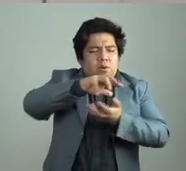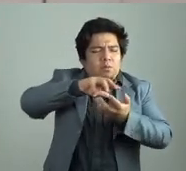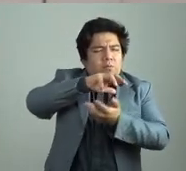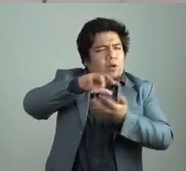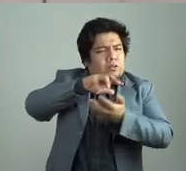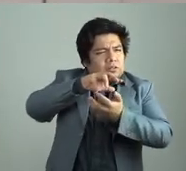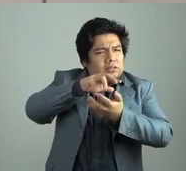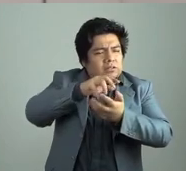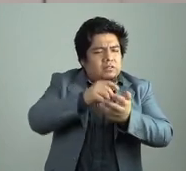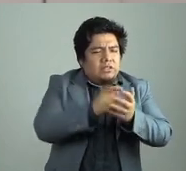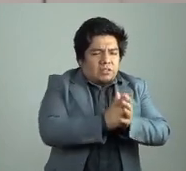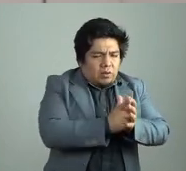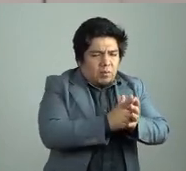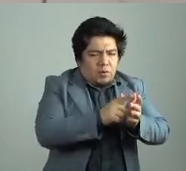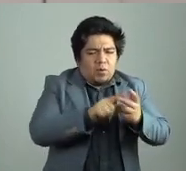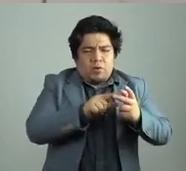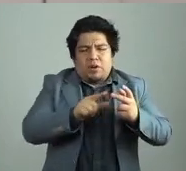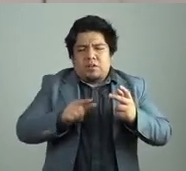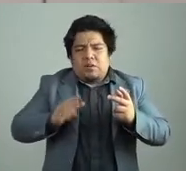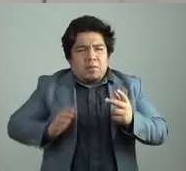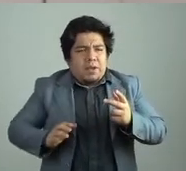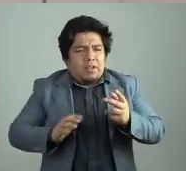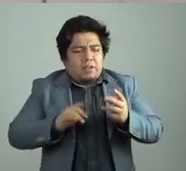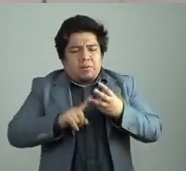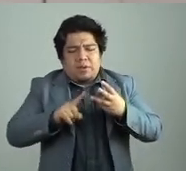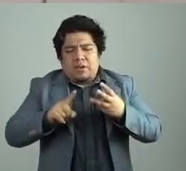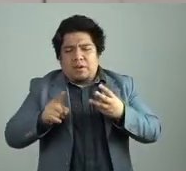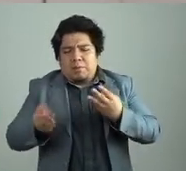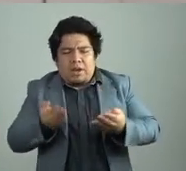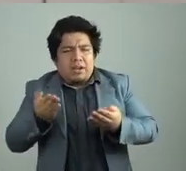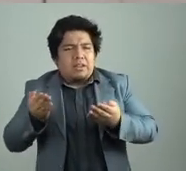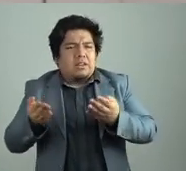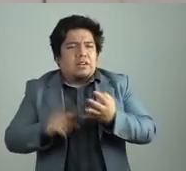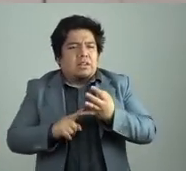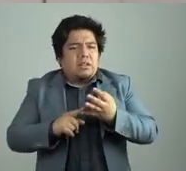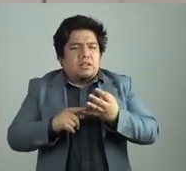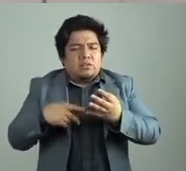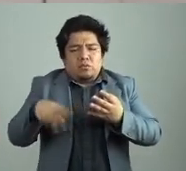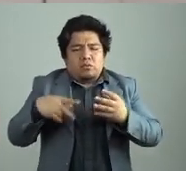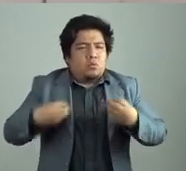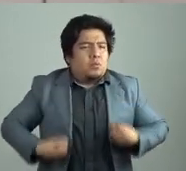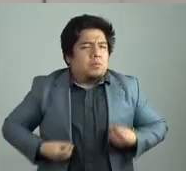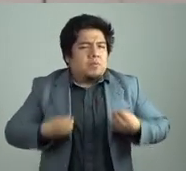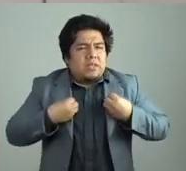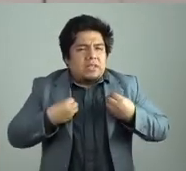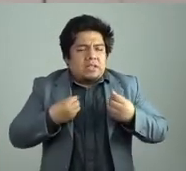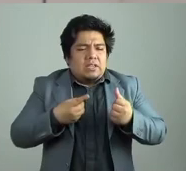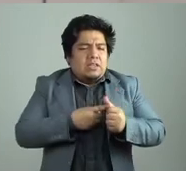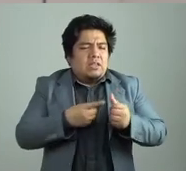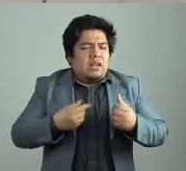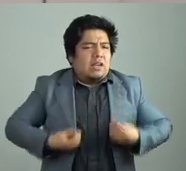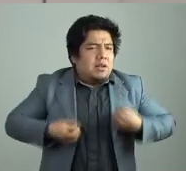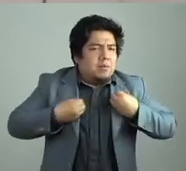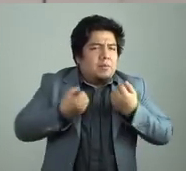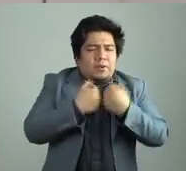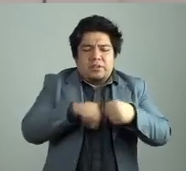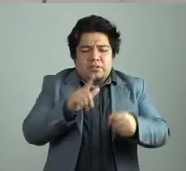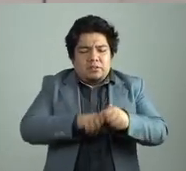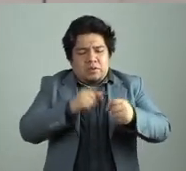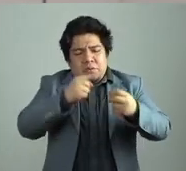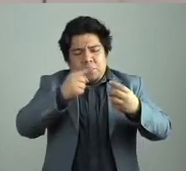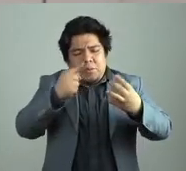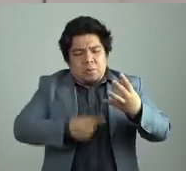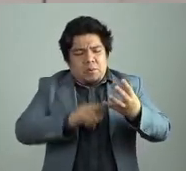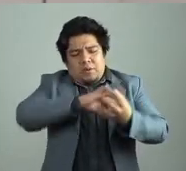De texto, cuerpo, baile, vida personal, vida social, etcétera. Hay como una especie como